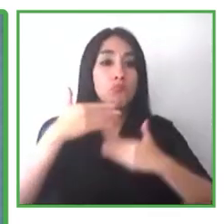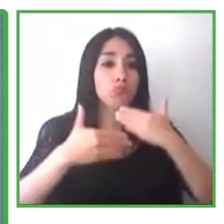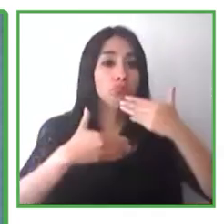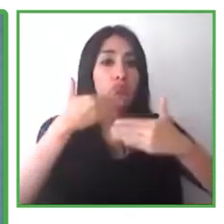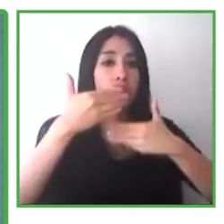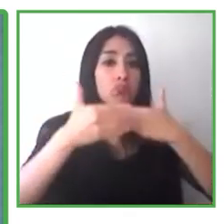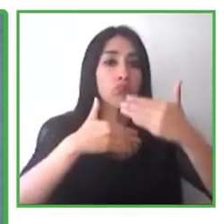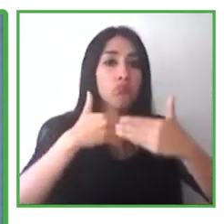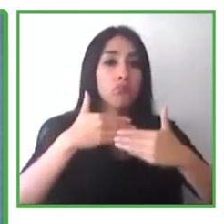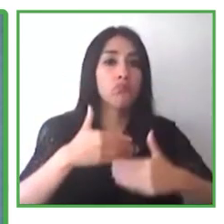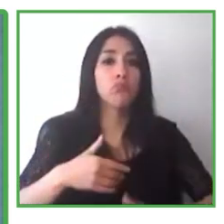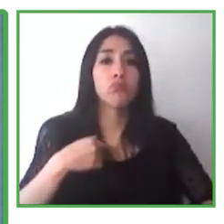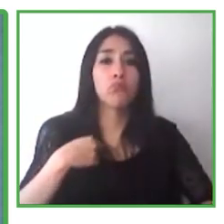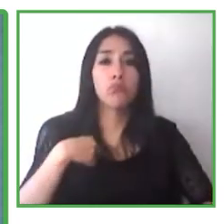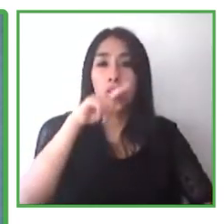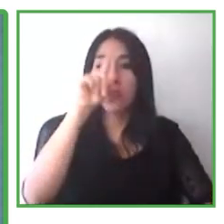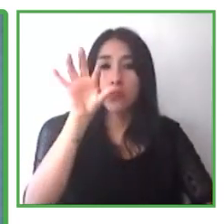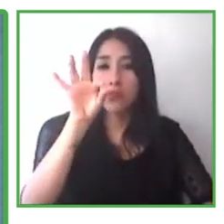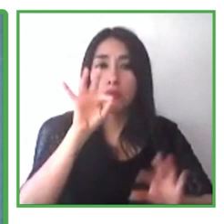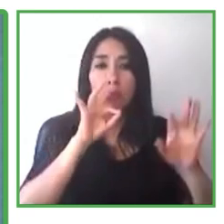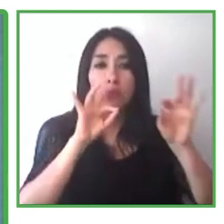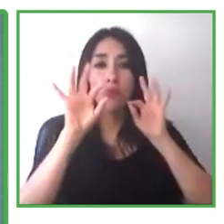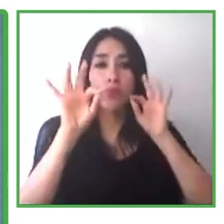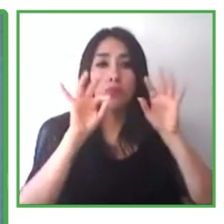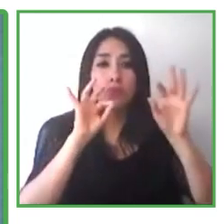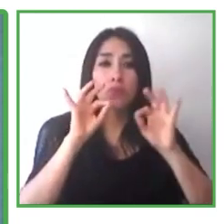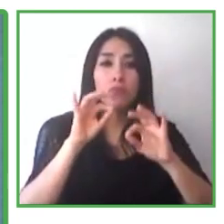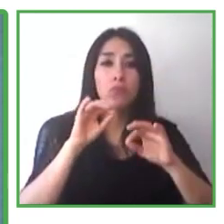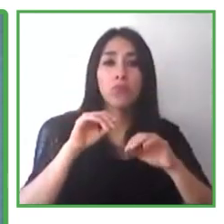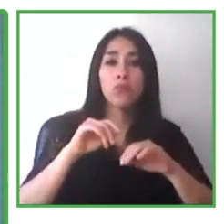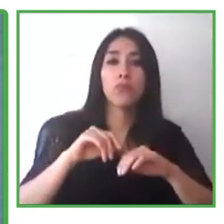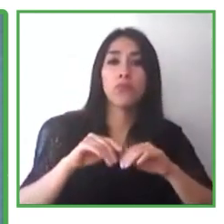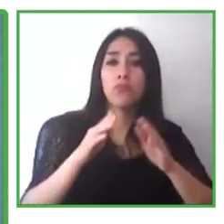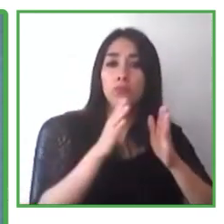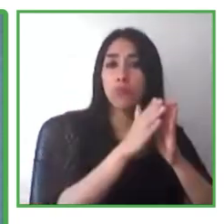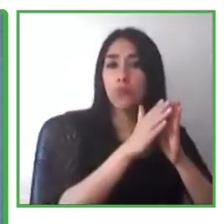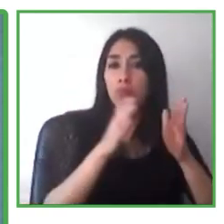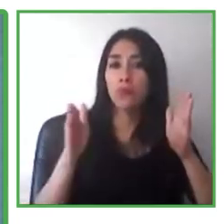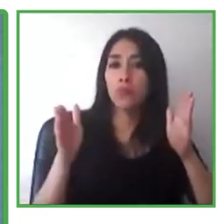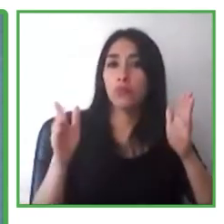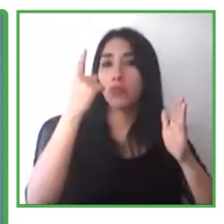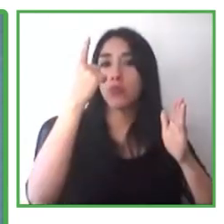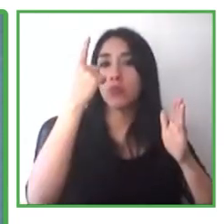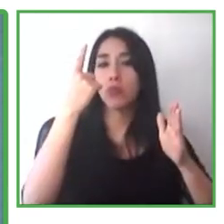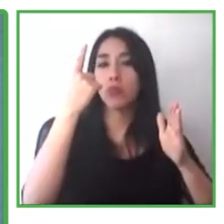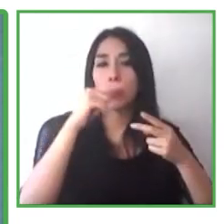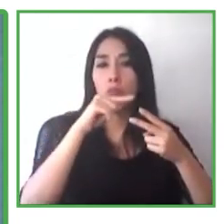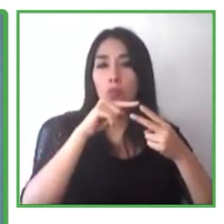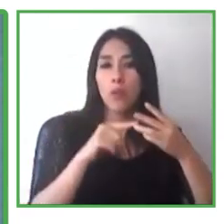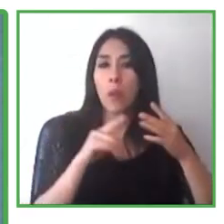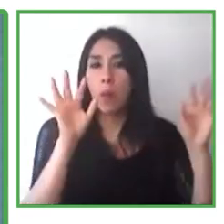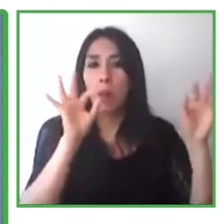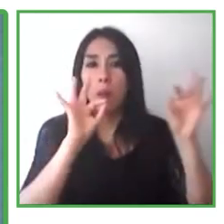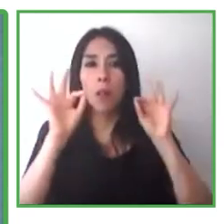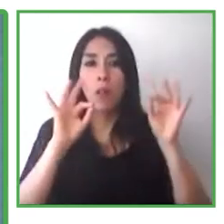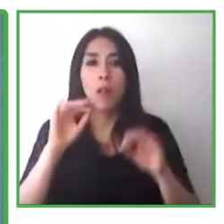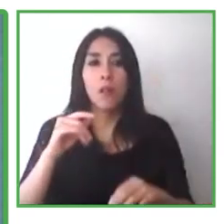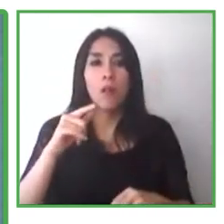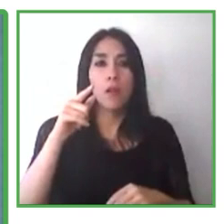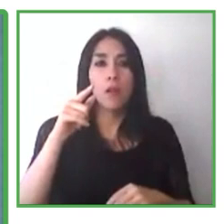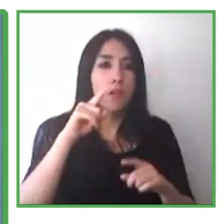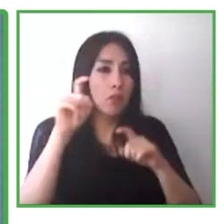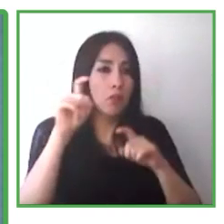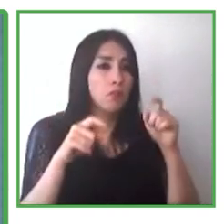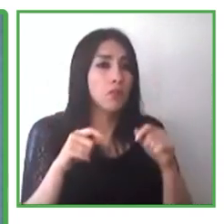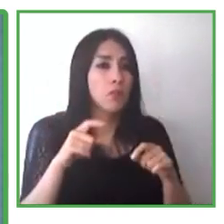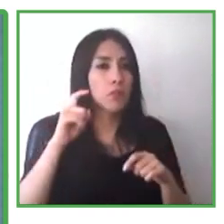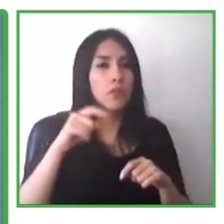tenemos una evaluación de tres semanas para aprender más sobre las necesidades de apoyo, de capacitación